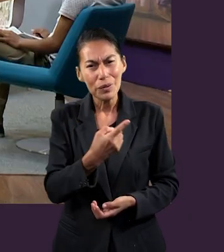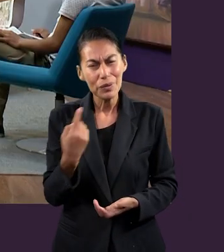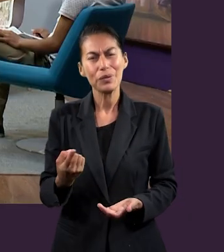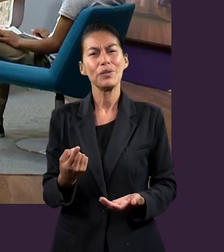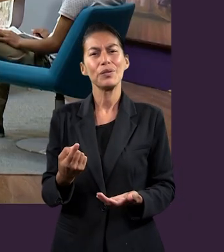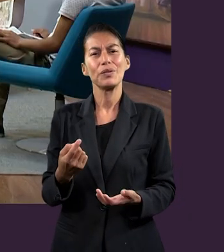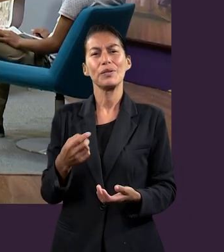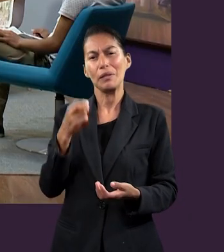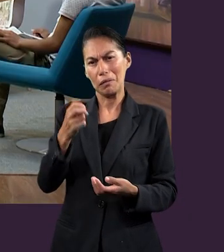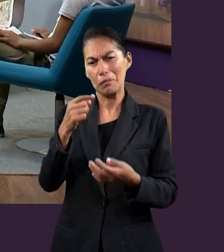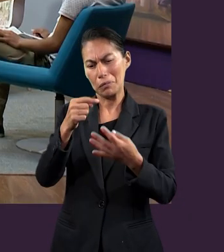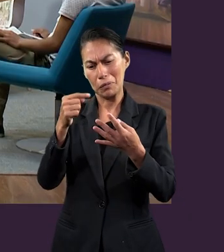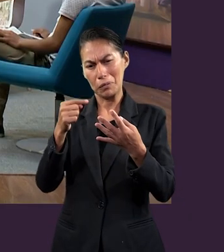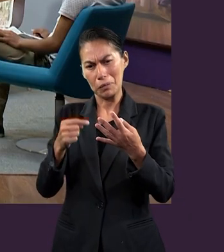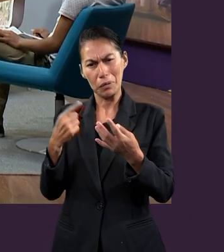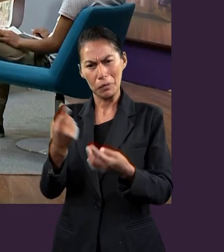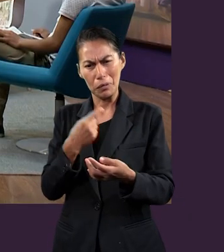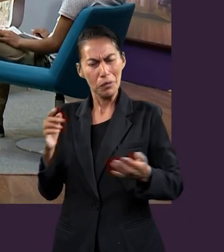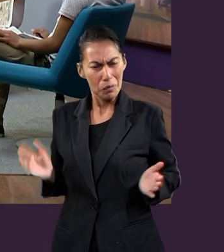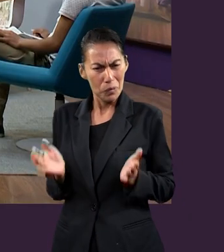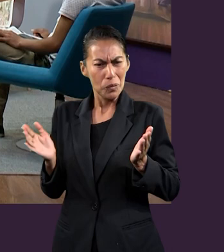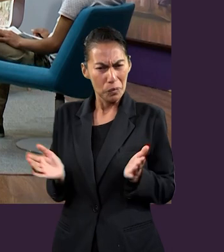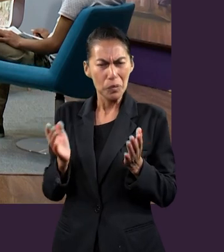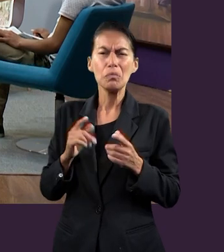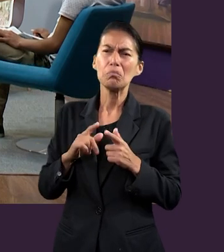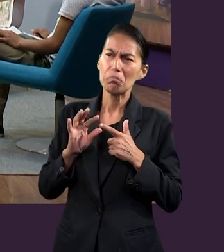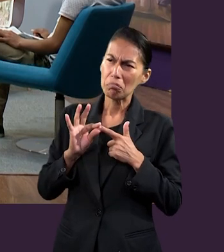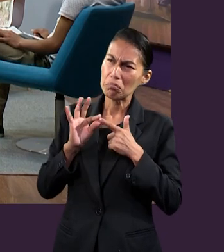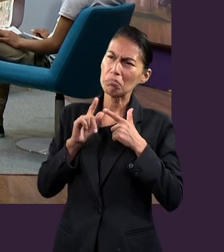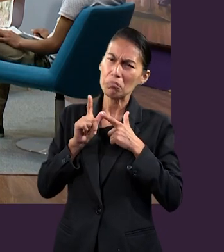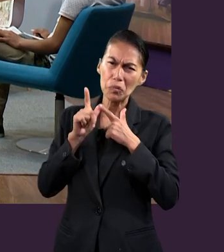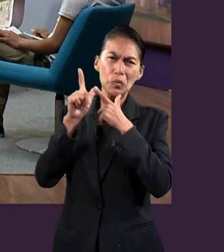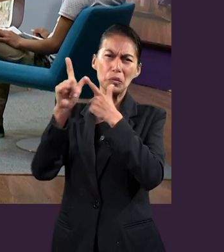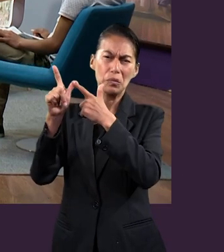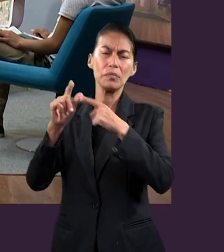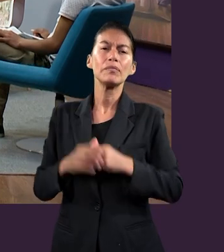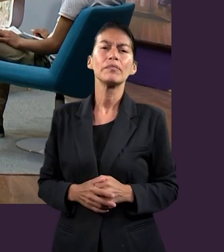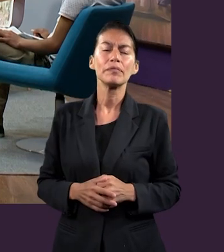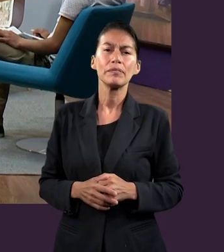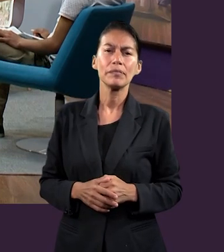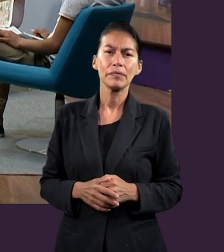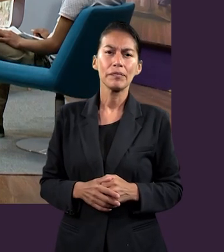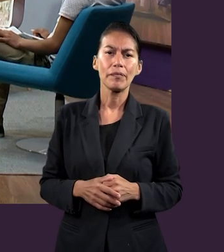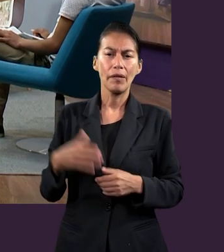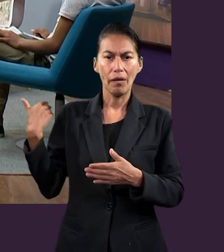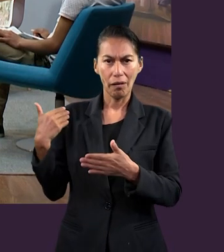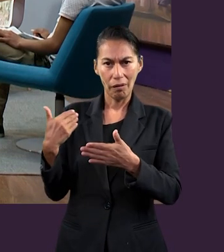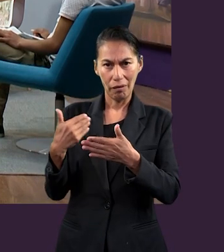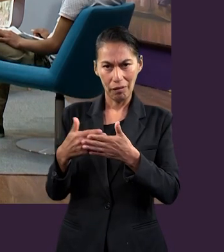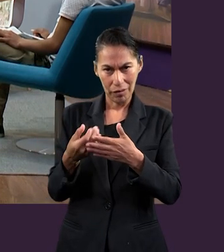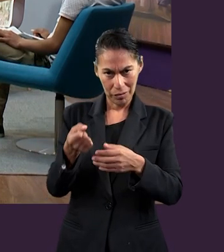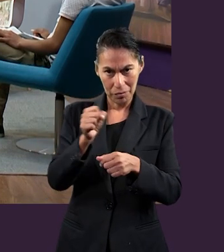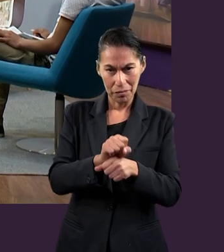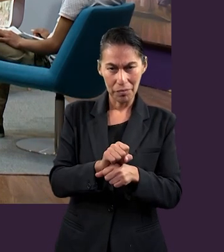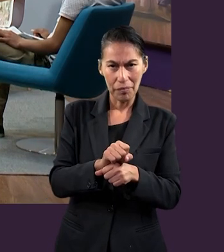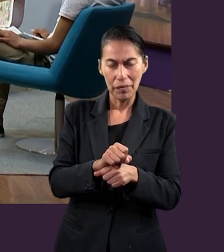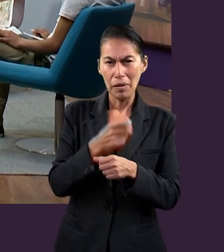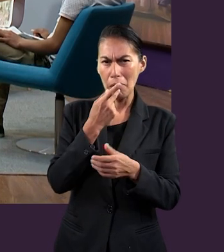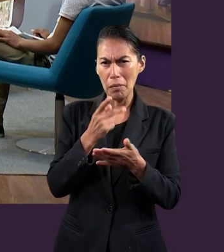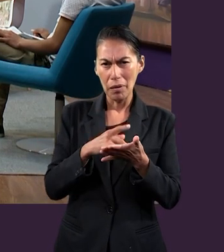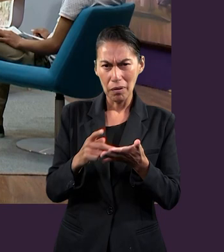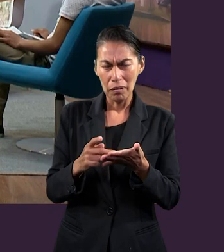oración bonita que contiene esos elementos para poder seguir adelante. Y durante esta semana, Pablo nos da